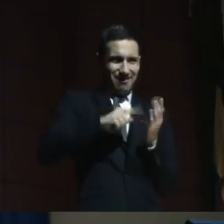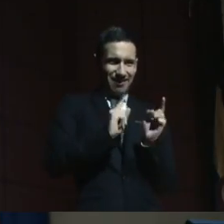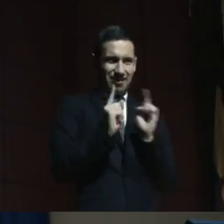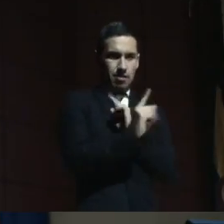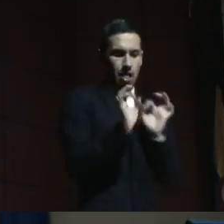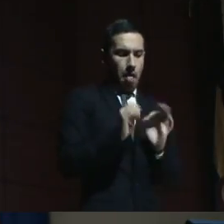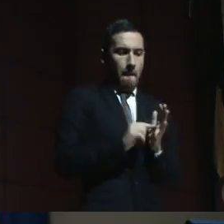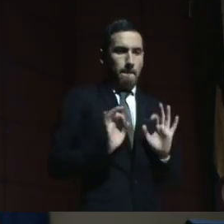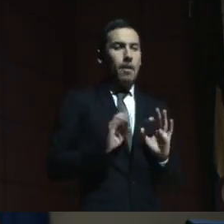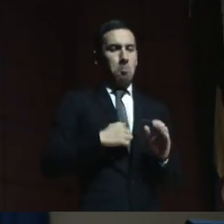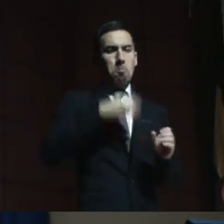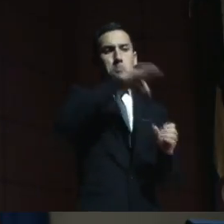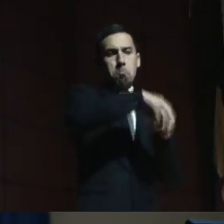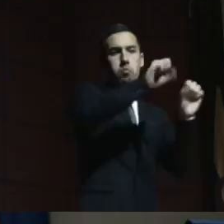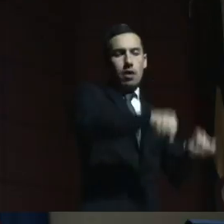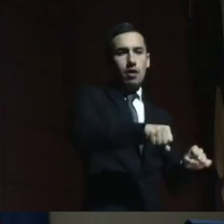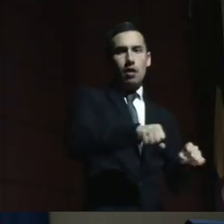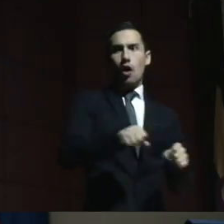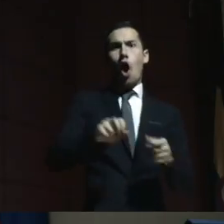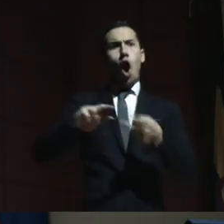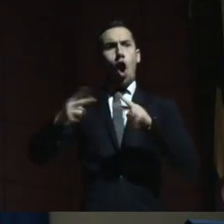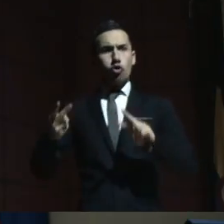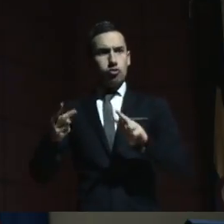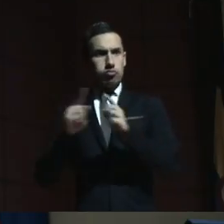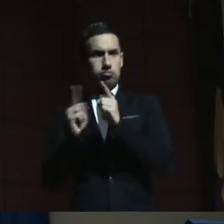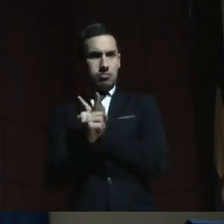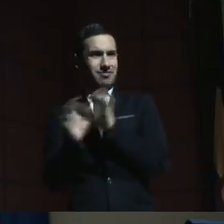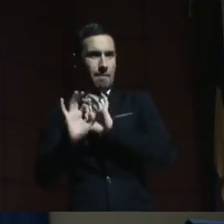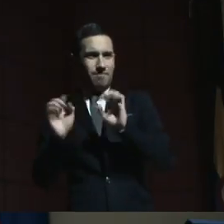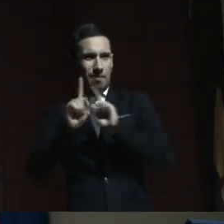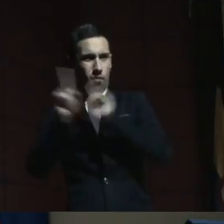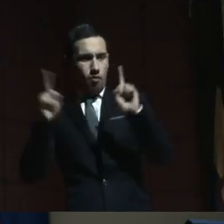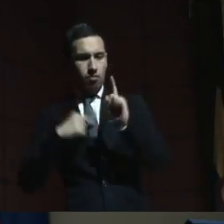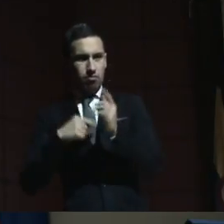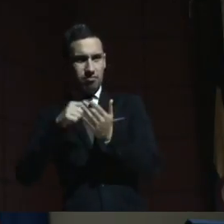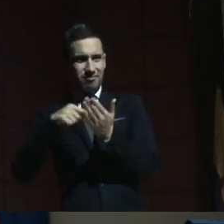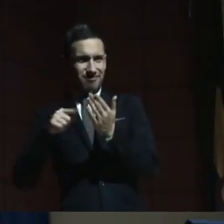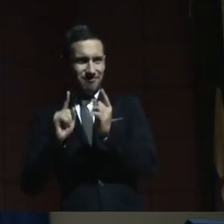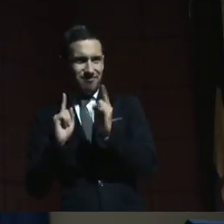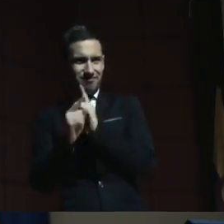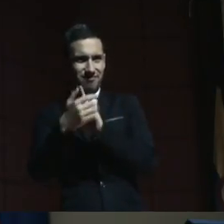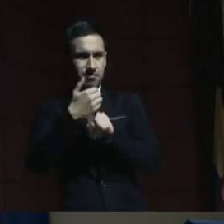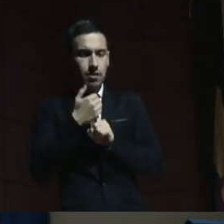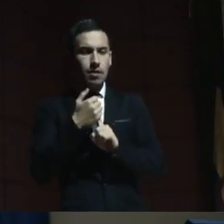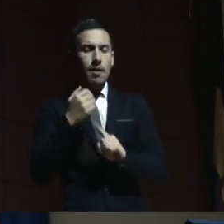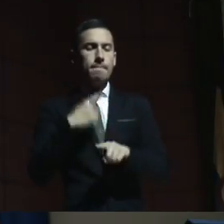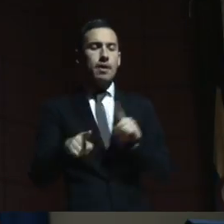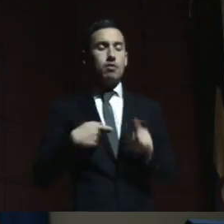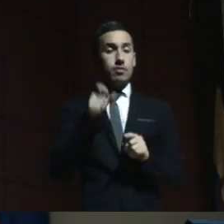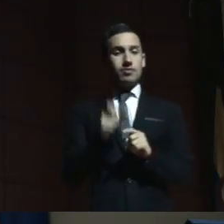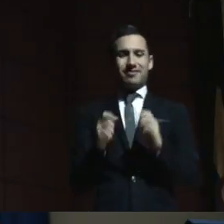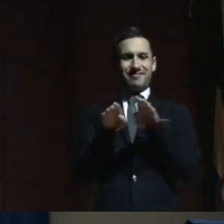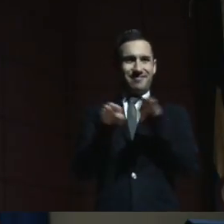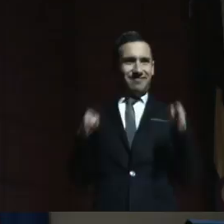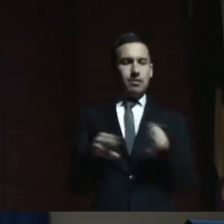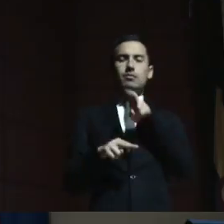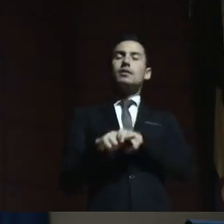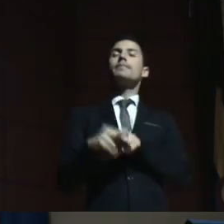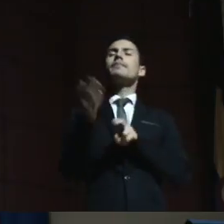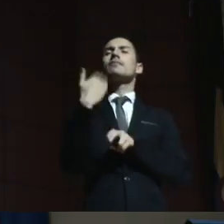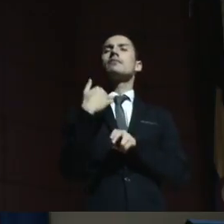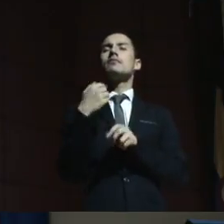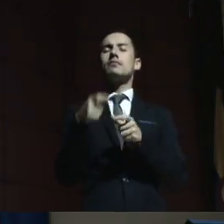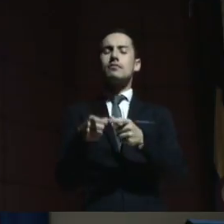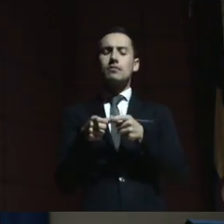Otros no estaban interdictos, pero el que hace la revisión o el que recibe el voto le